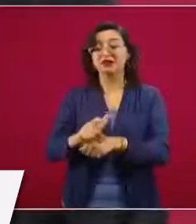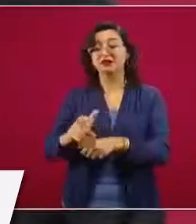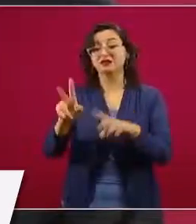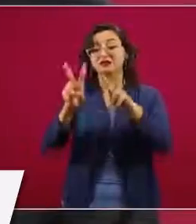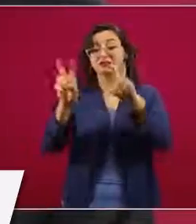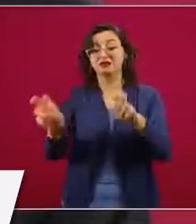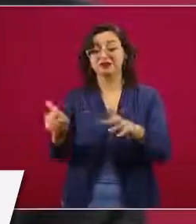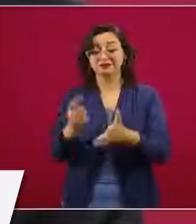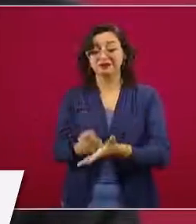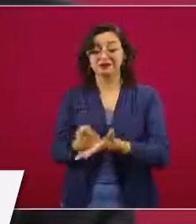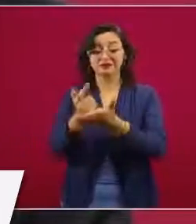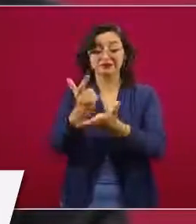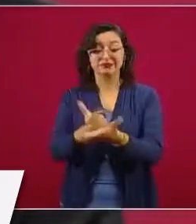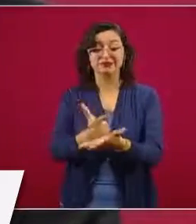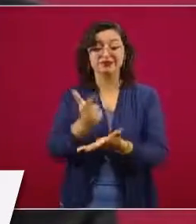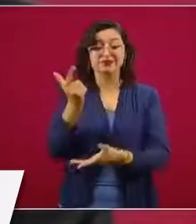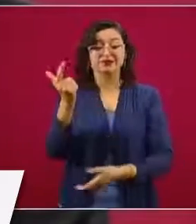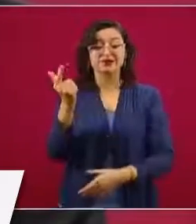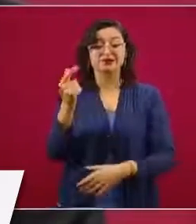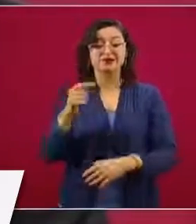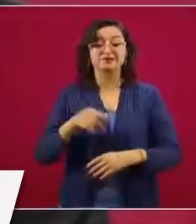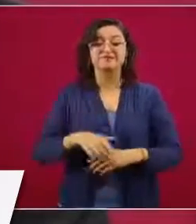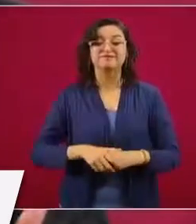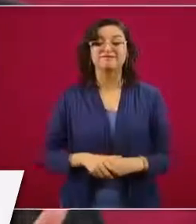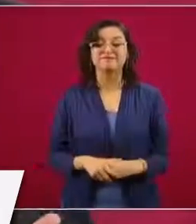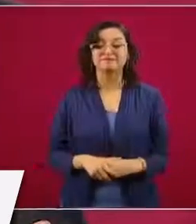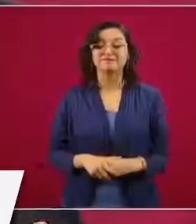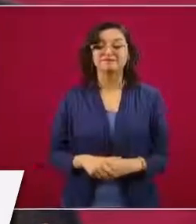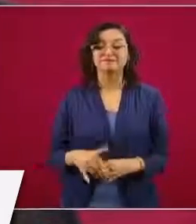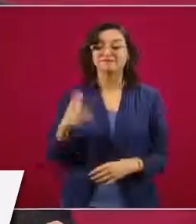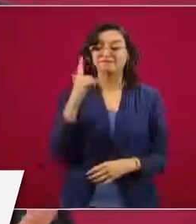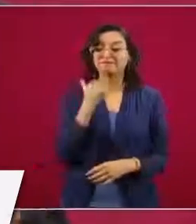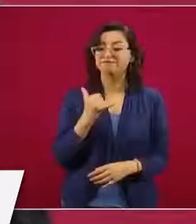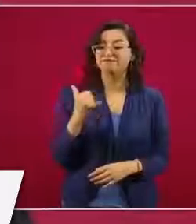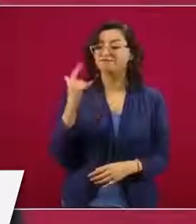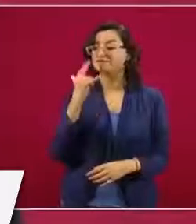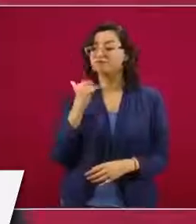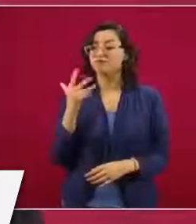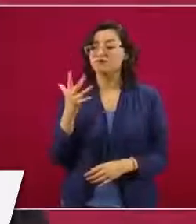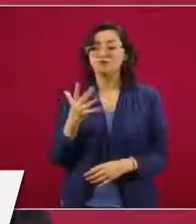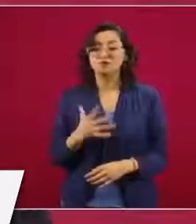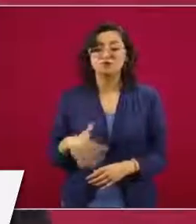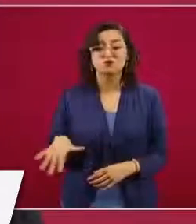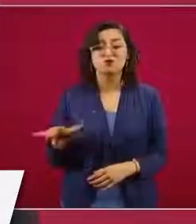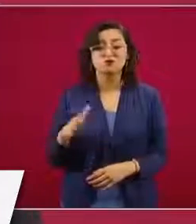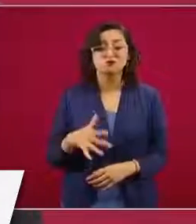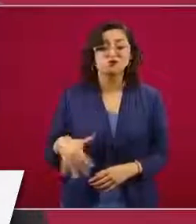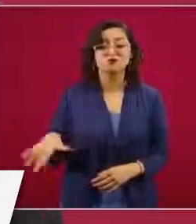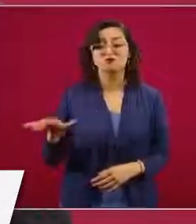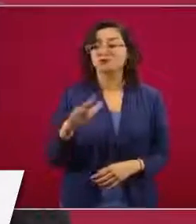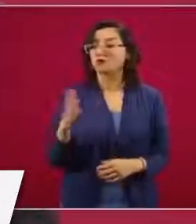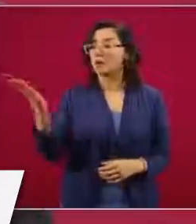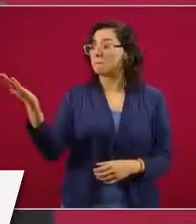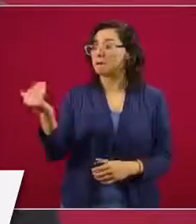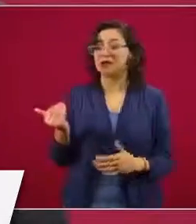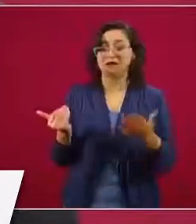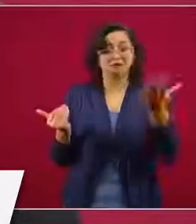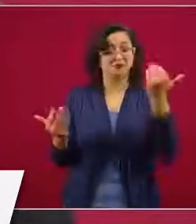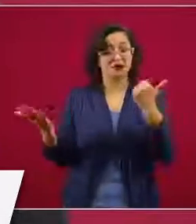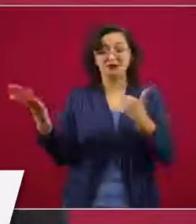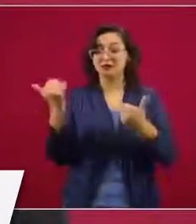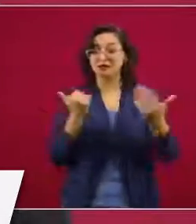y se está consiguiendo a todos los que